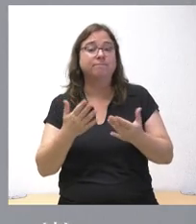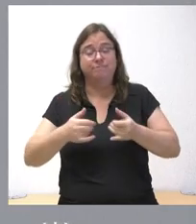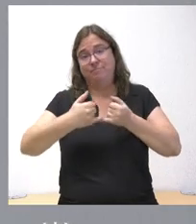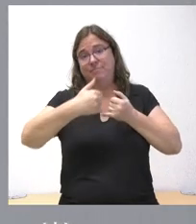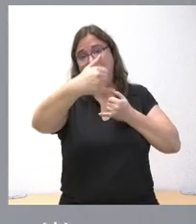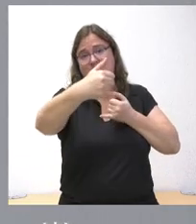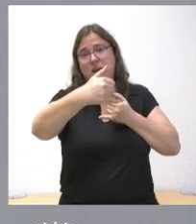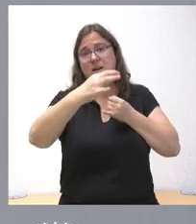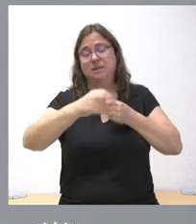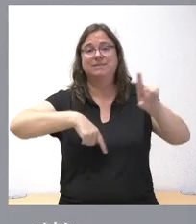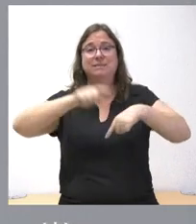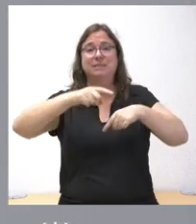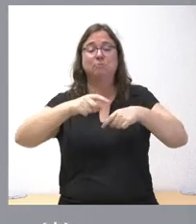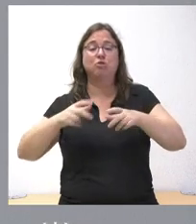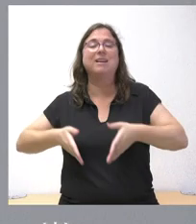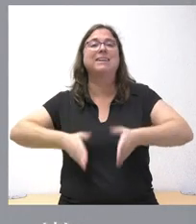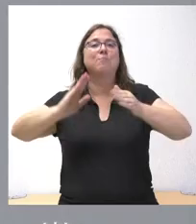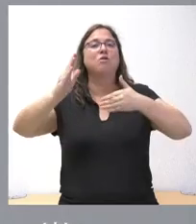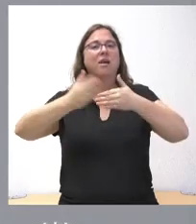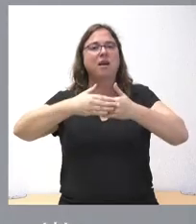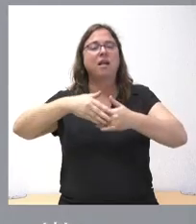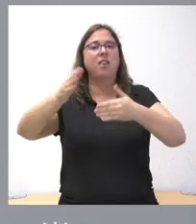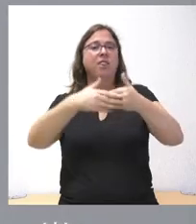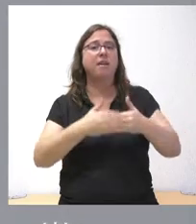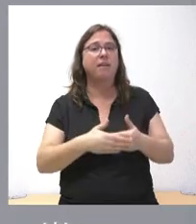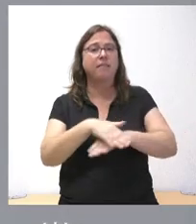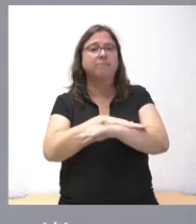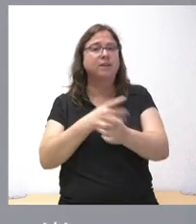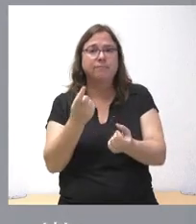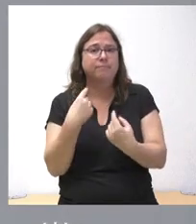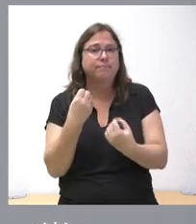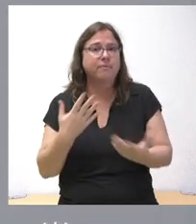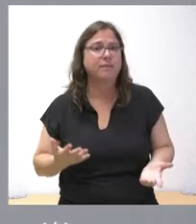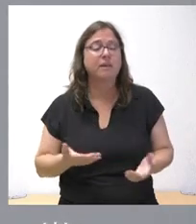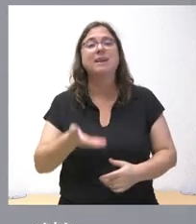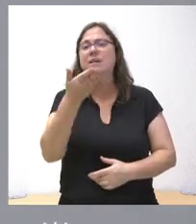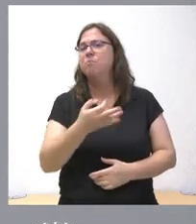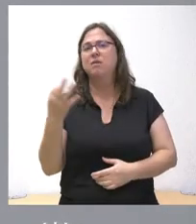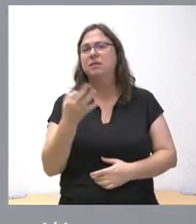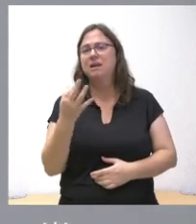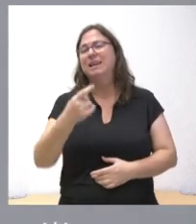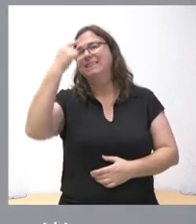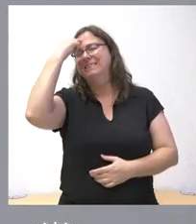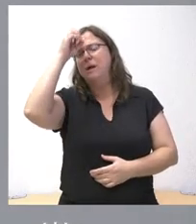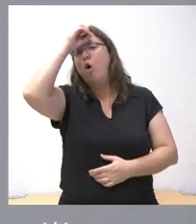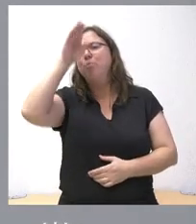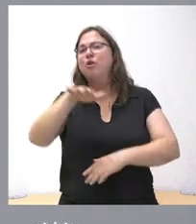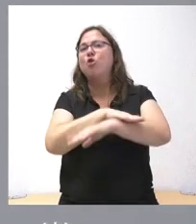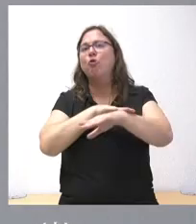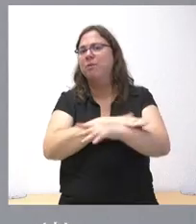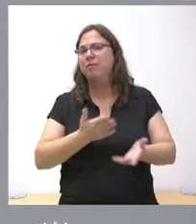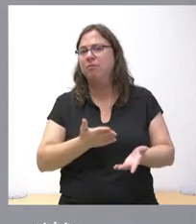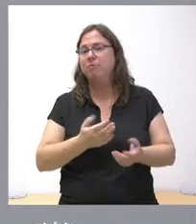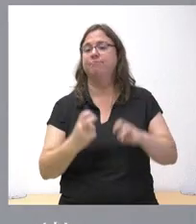trayectos de transporte por carretera entre comunidades autónomas por parte del Gobierno. Por tanto, sería importante saber qué piensa el Gobierno, qué se siente